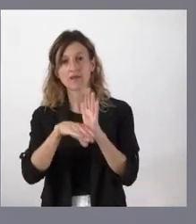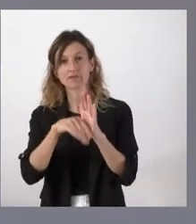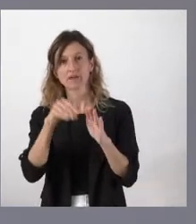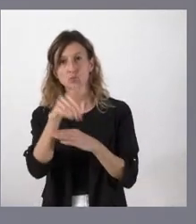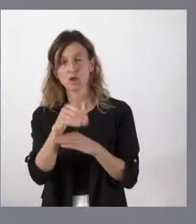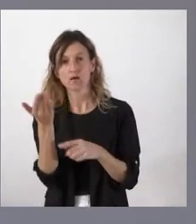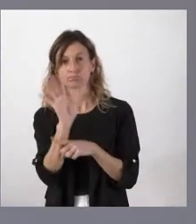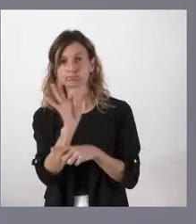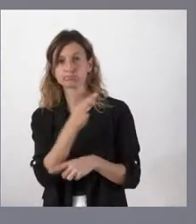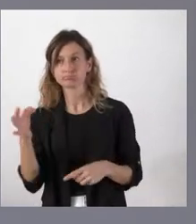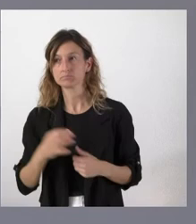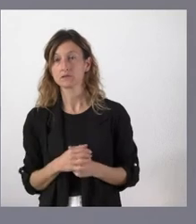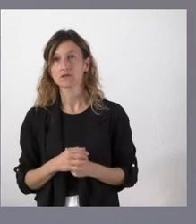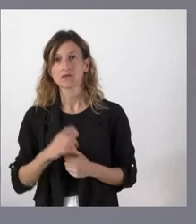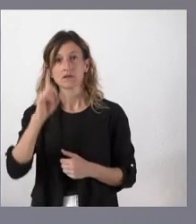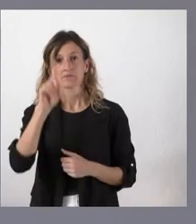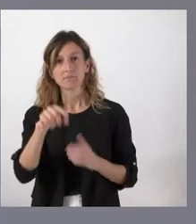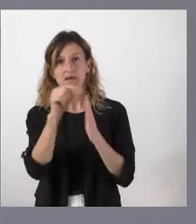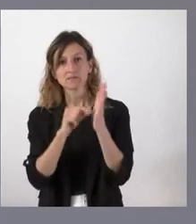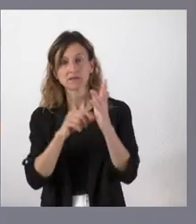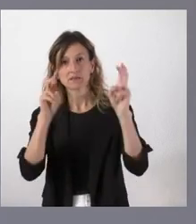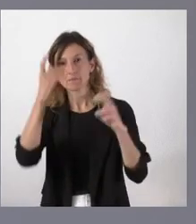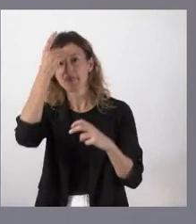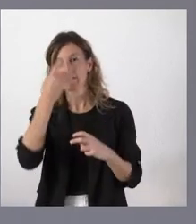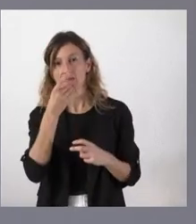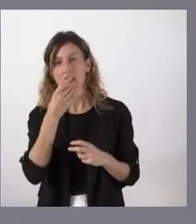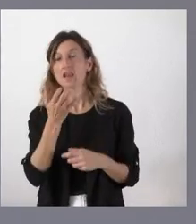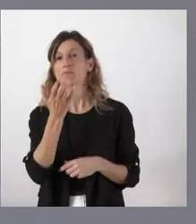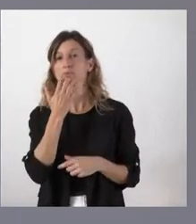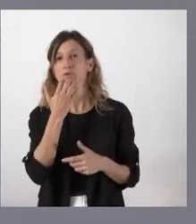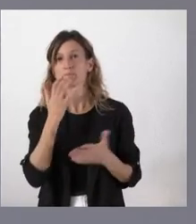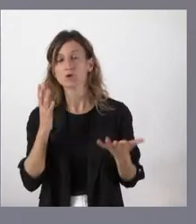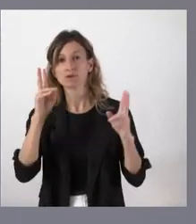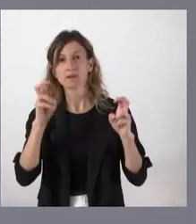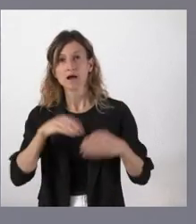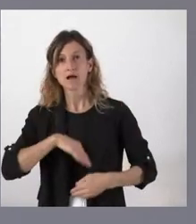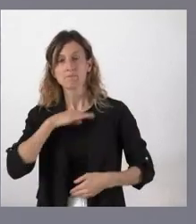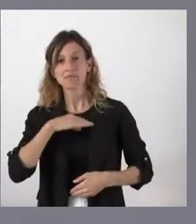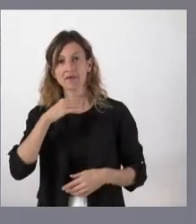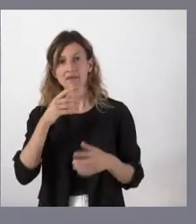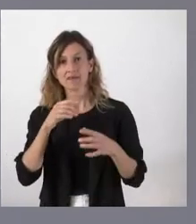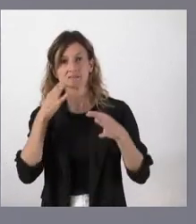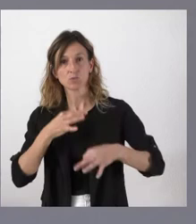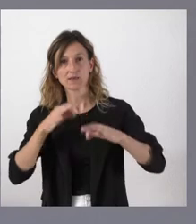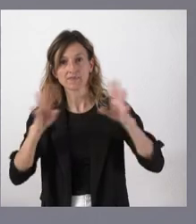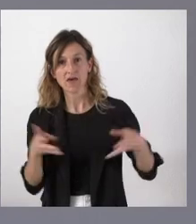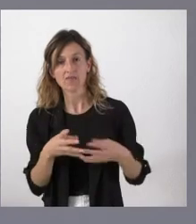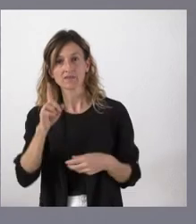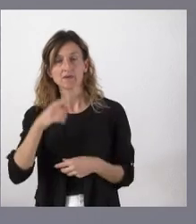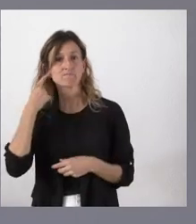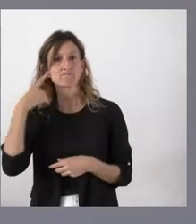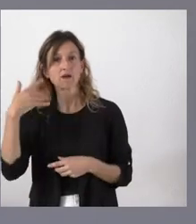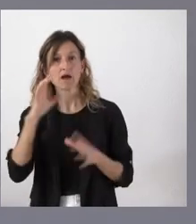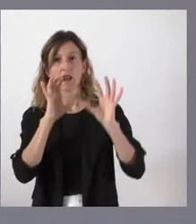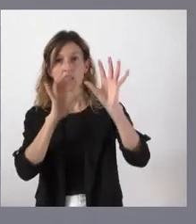Si además unimos aspectos vinculados a los temas digitales como es el hecho de la capacidad de ciberseguridad y el prestigio que tiene León